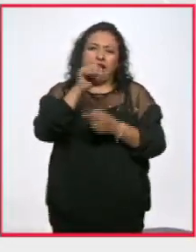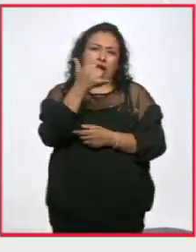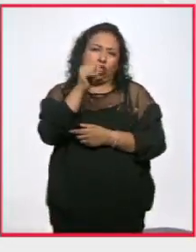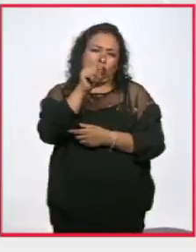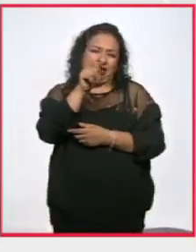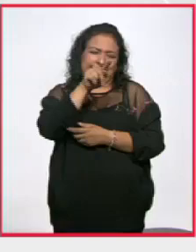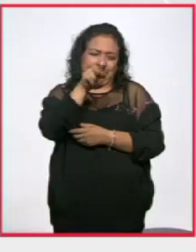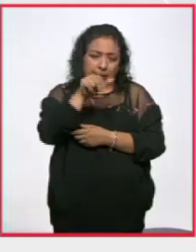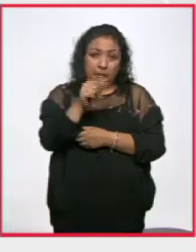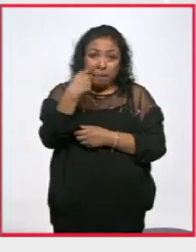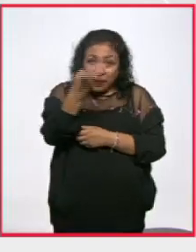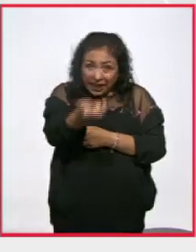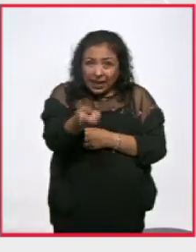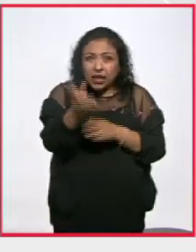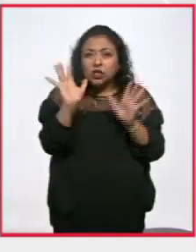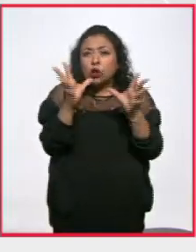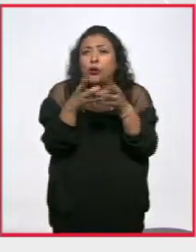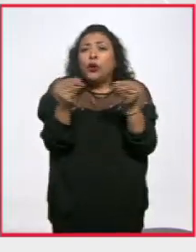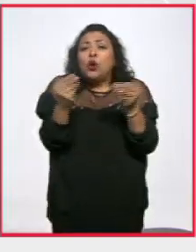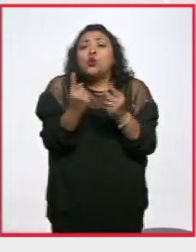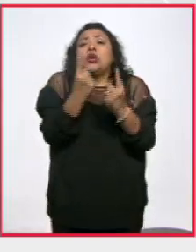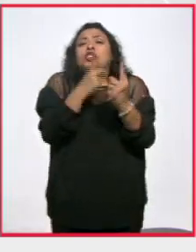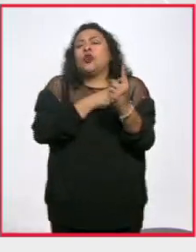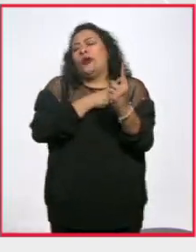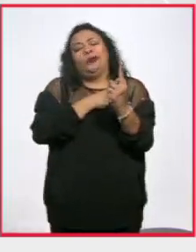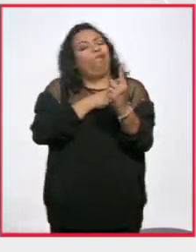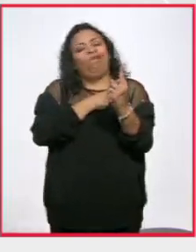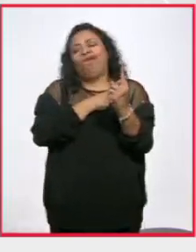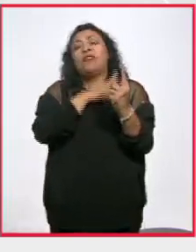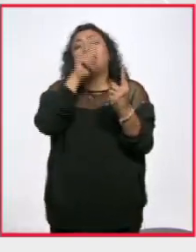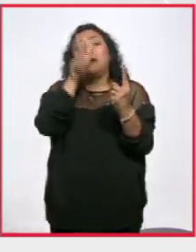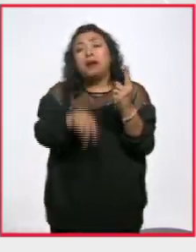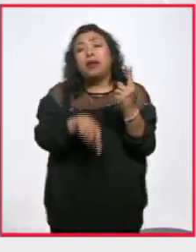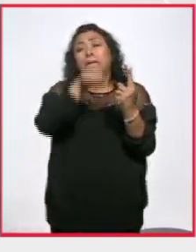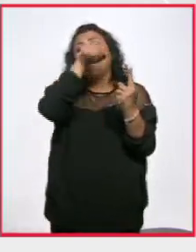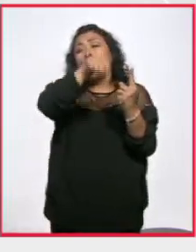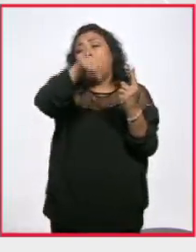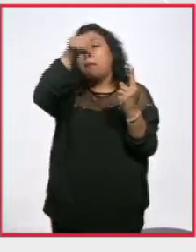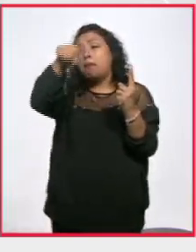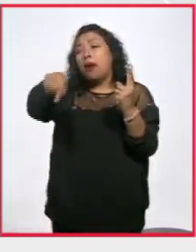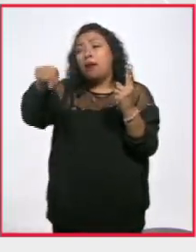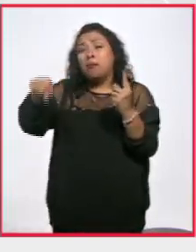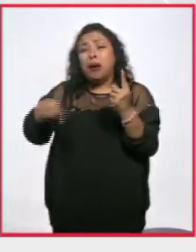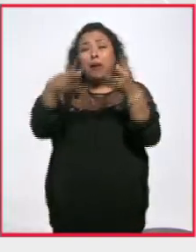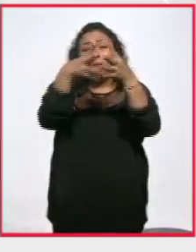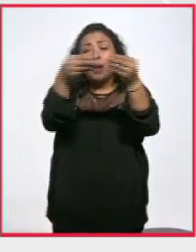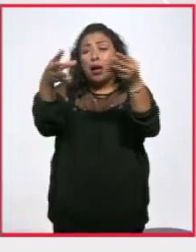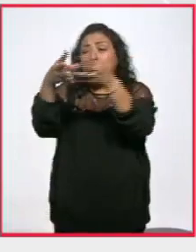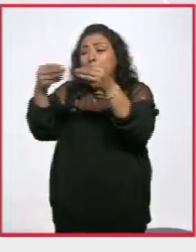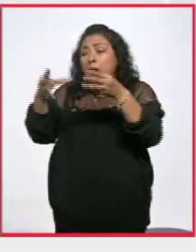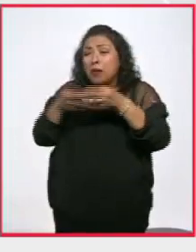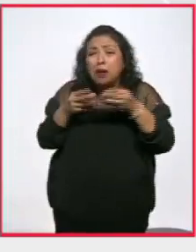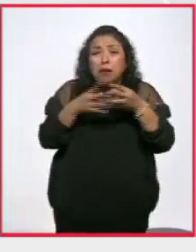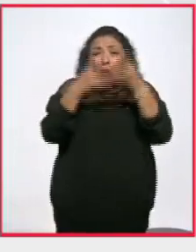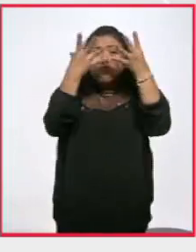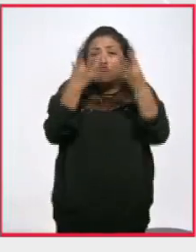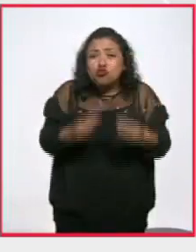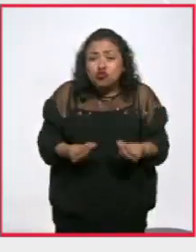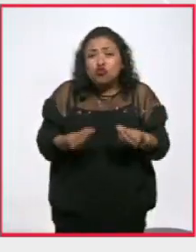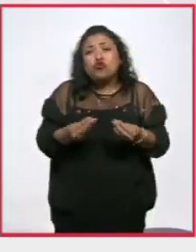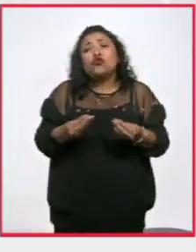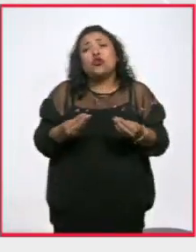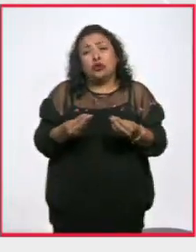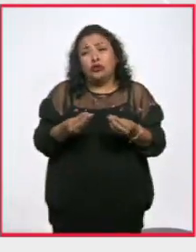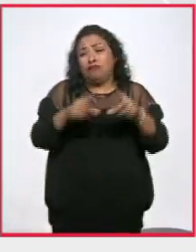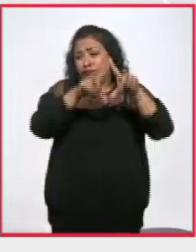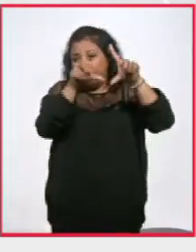pero eso no es un hecho aislado. O tristemente hablamos de decenas de miles de desaparecidos mexicanos y mexicanas en el país y otros